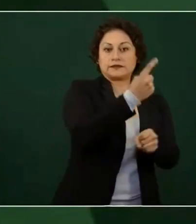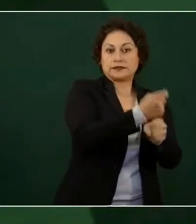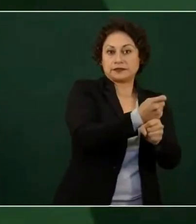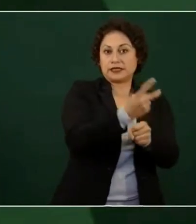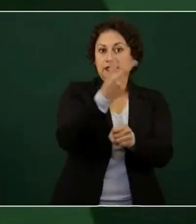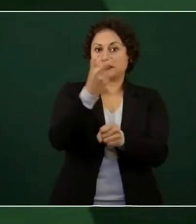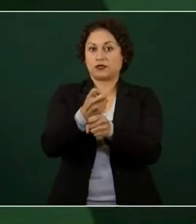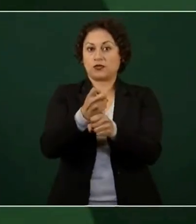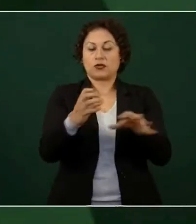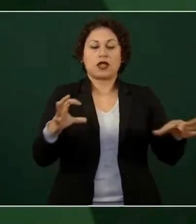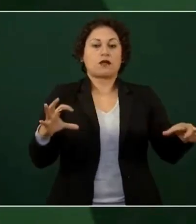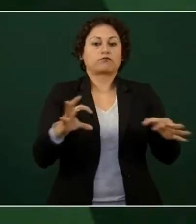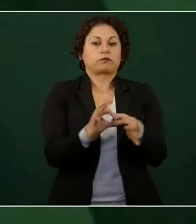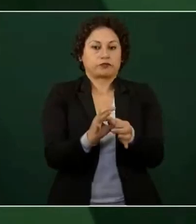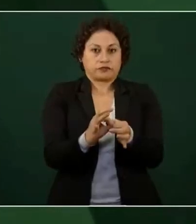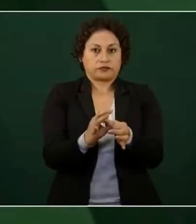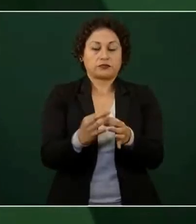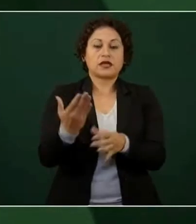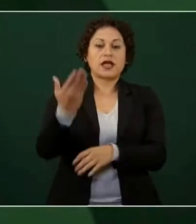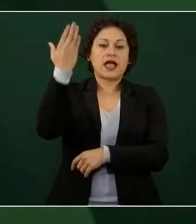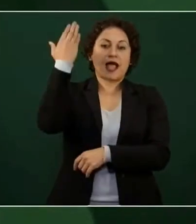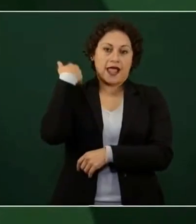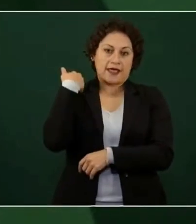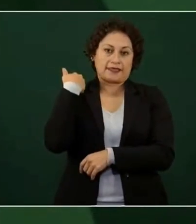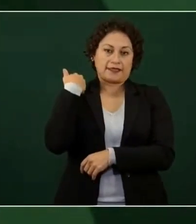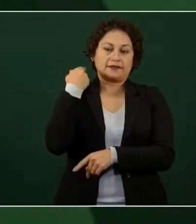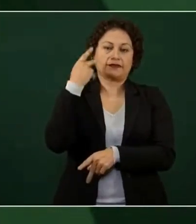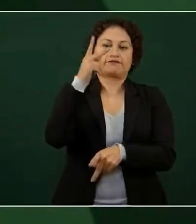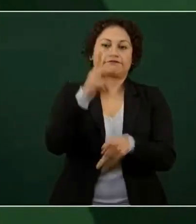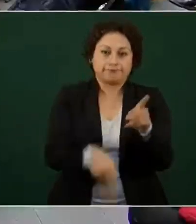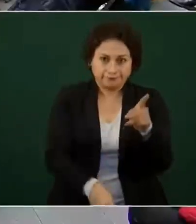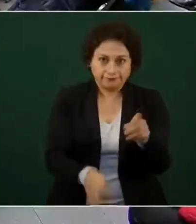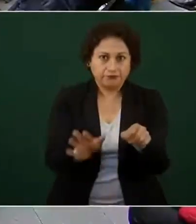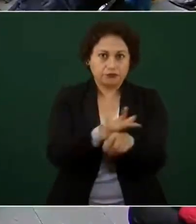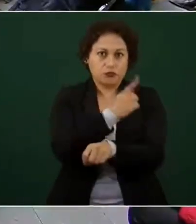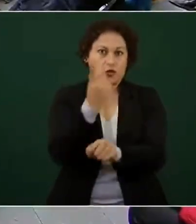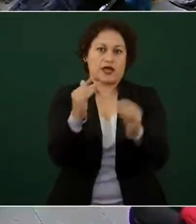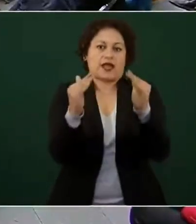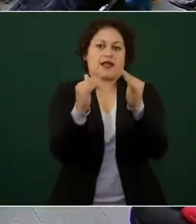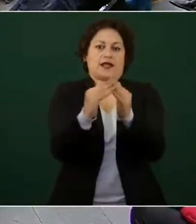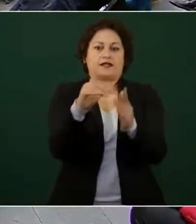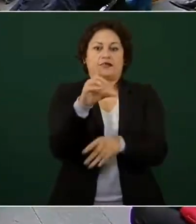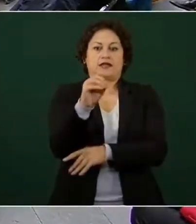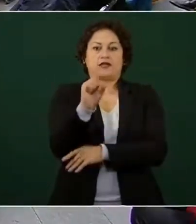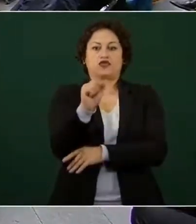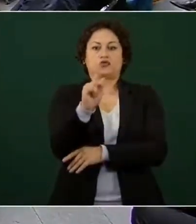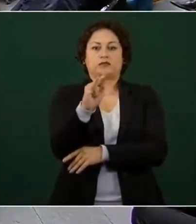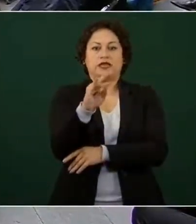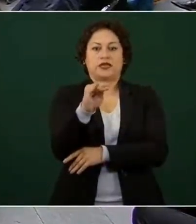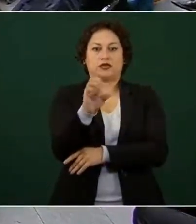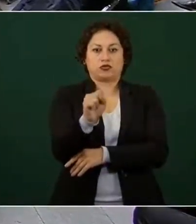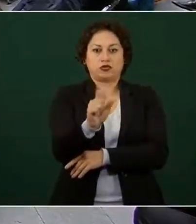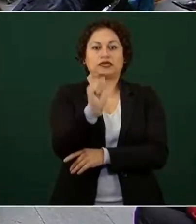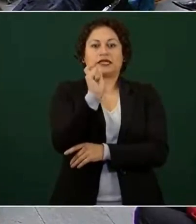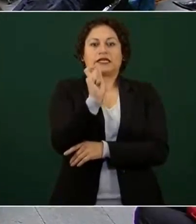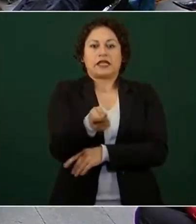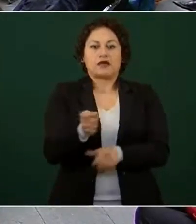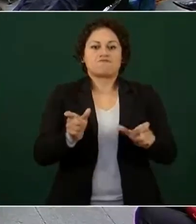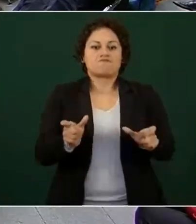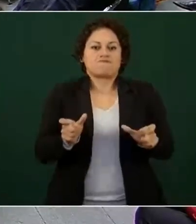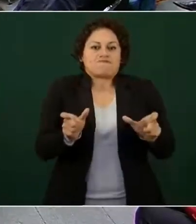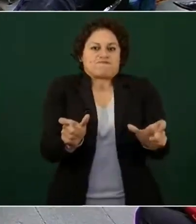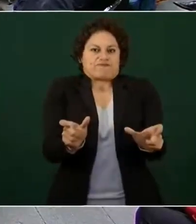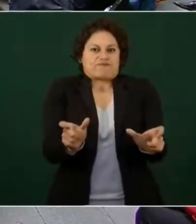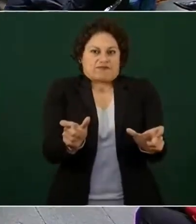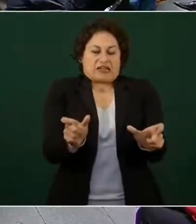No se conectaban por Los Pinos, porque pues era seguridad nacional y no podía haber una